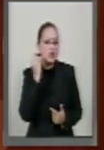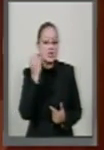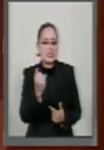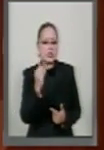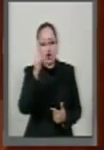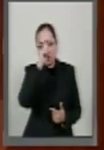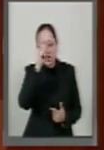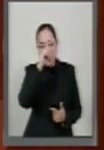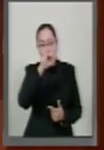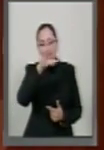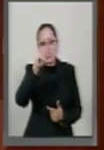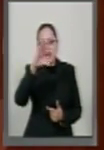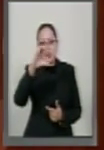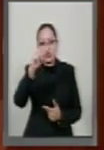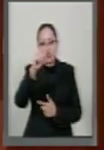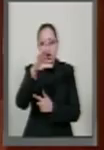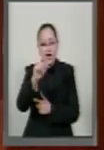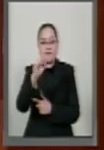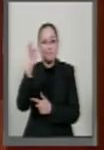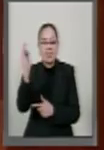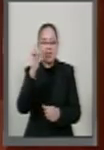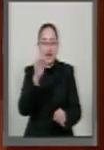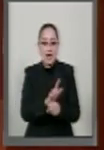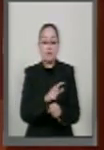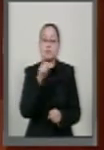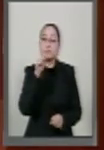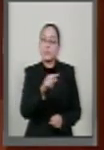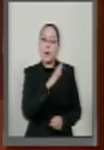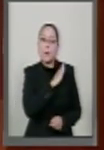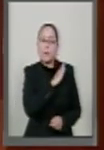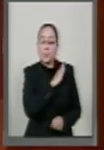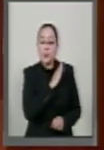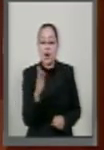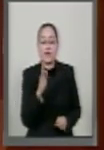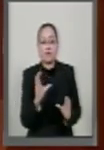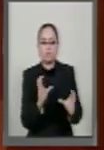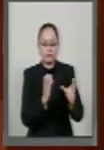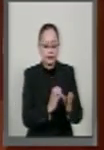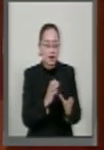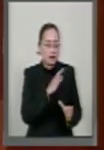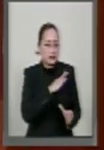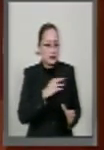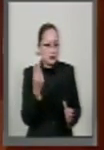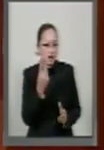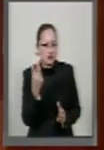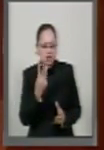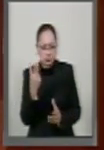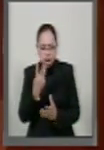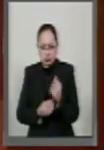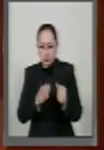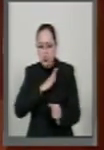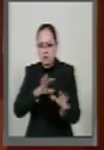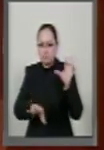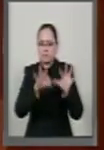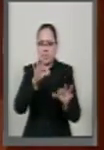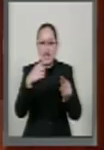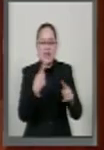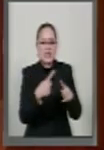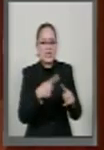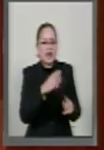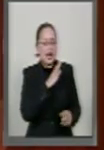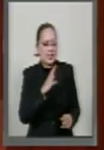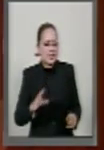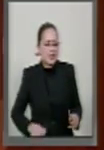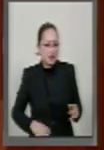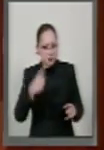Consejo de la Judicatura Federal puedan someter una eterna consideración del Pleno del Senado para que éste define quién va a ser el